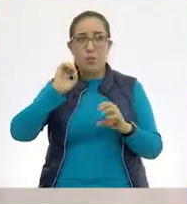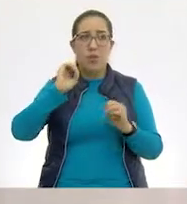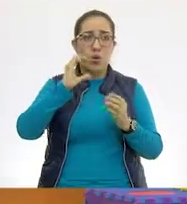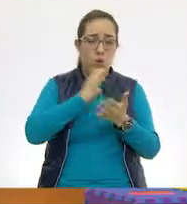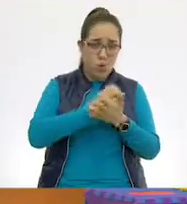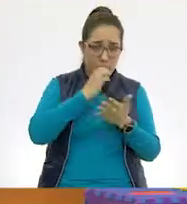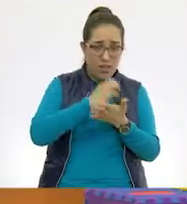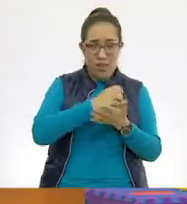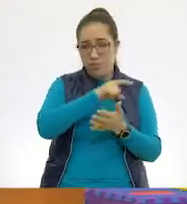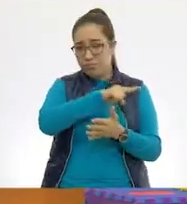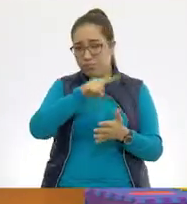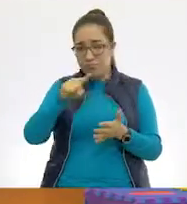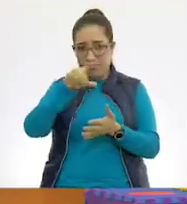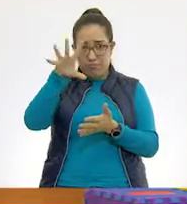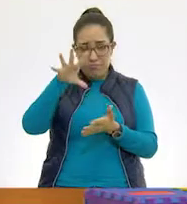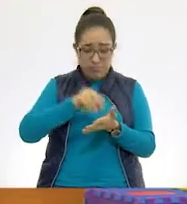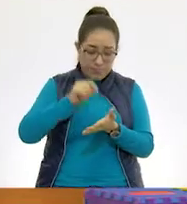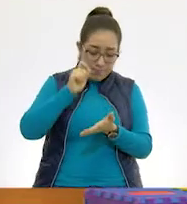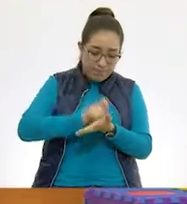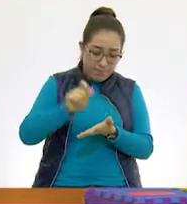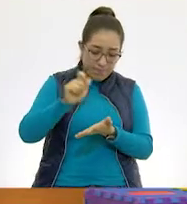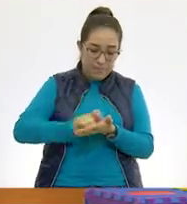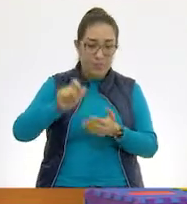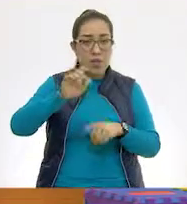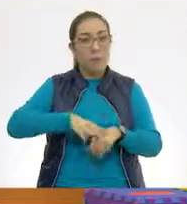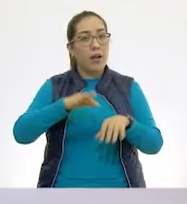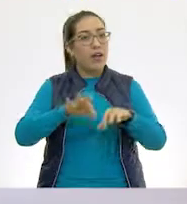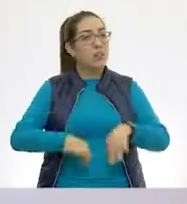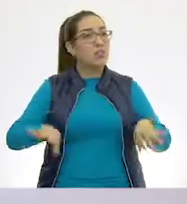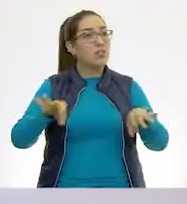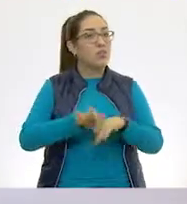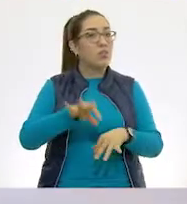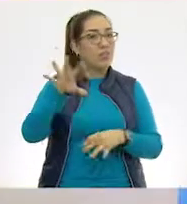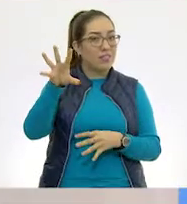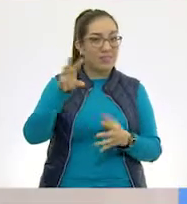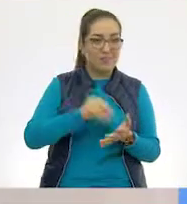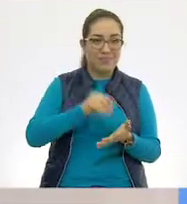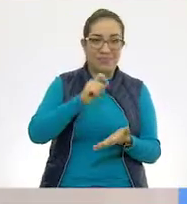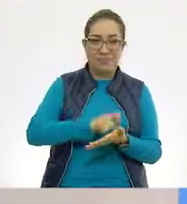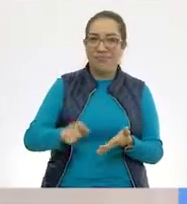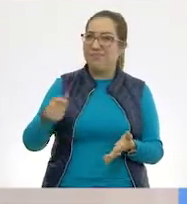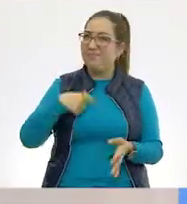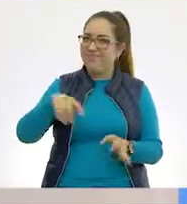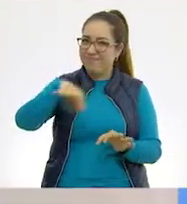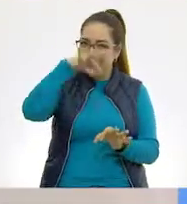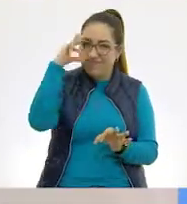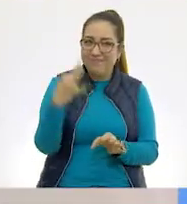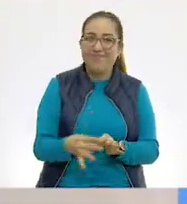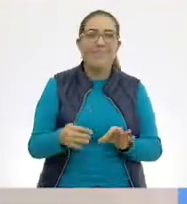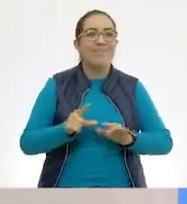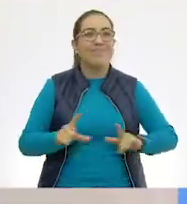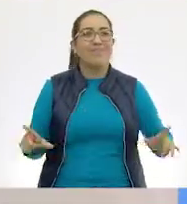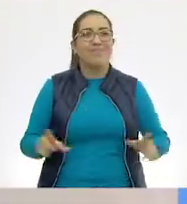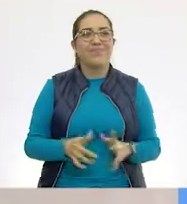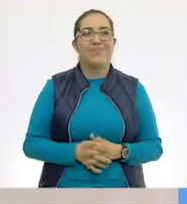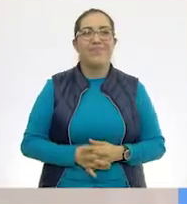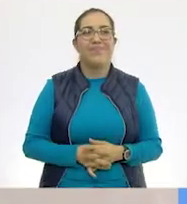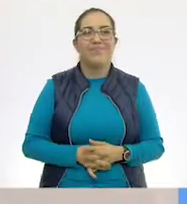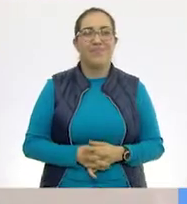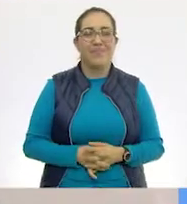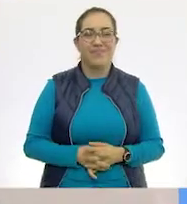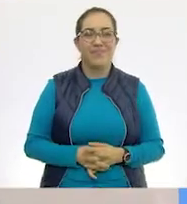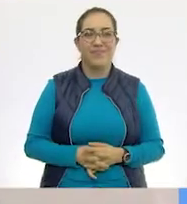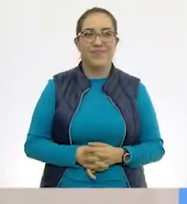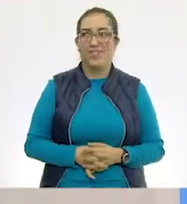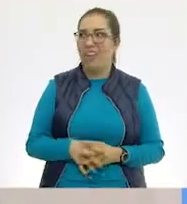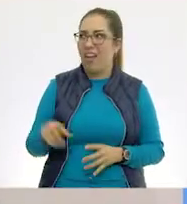anotar todo lo más importante que hayamos visto. ¿Estás listo? Sí, estoy listísimo. Muy bien. casi terminó.